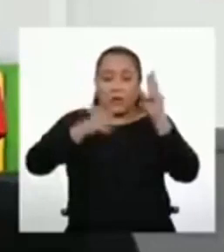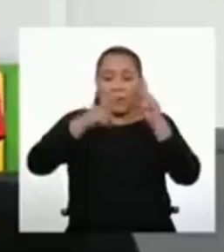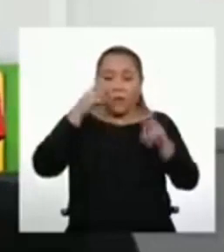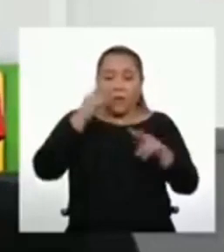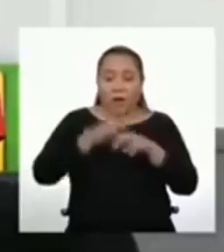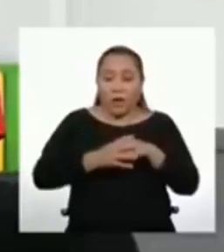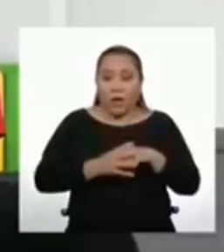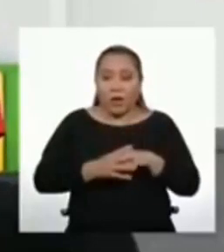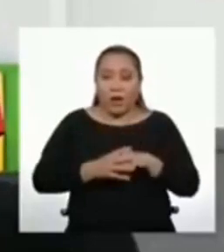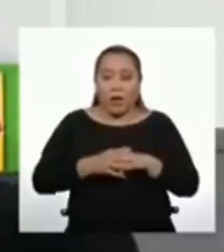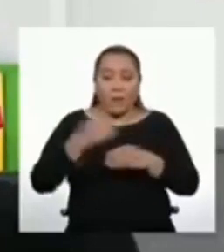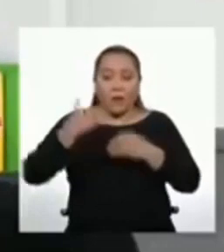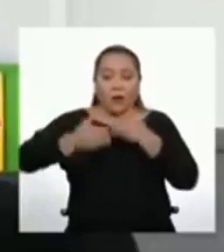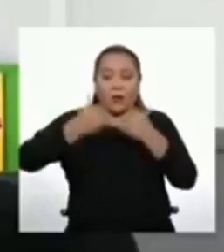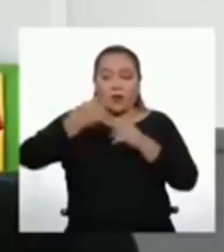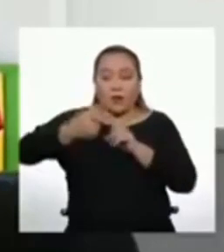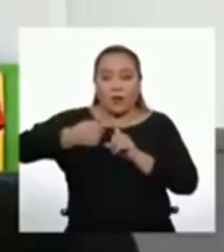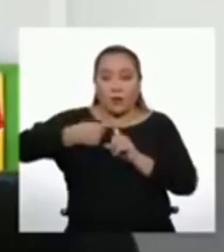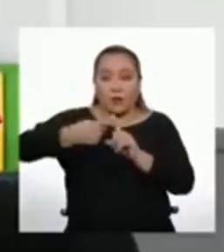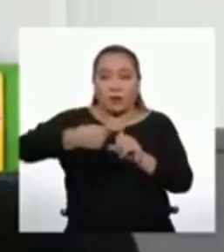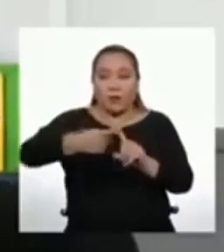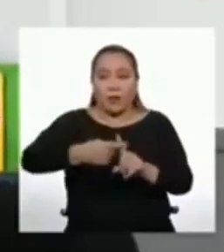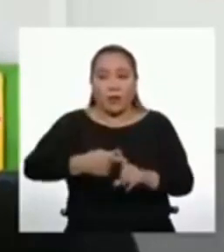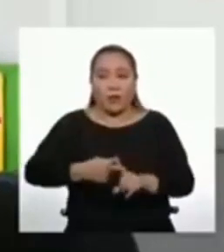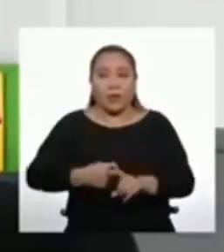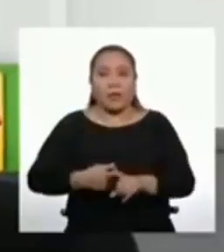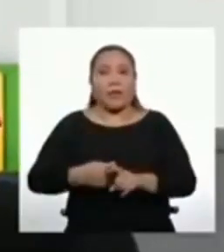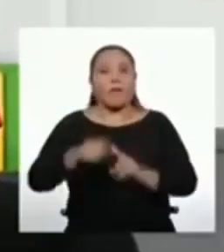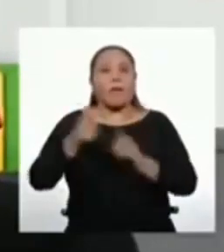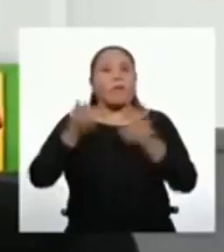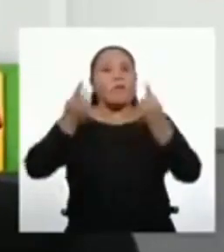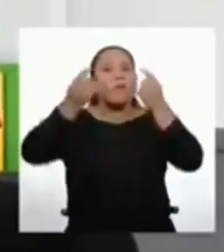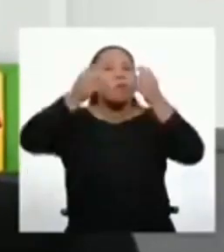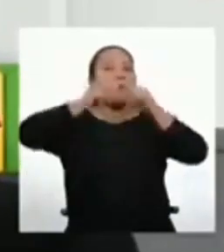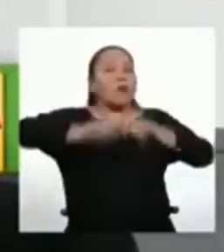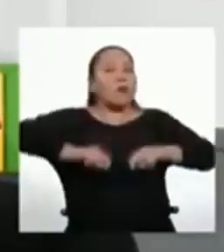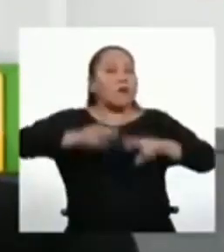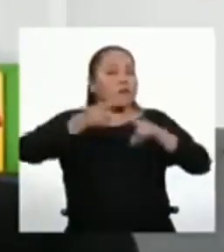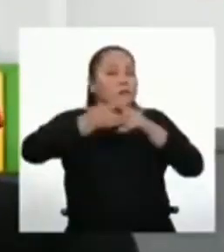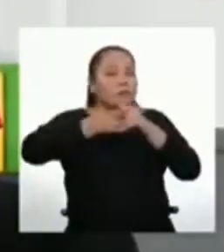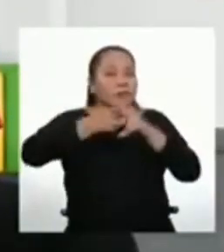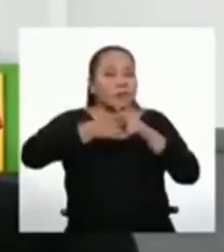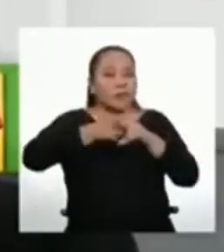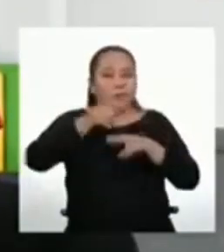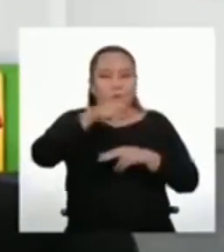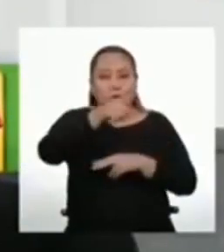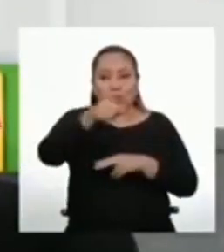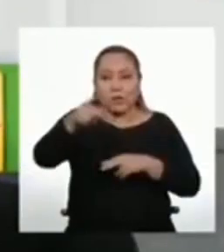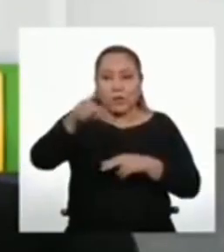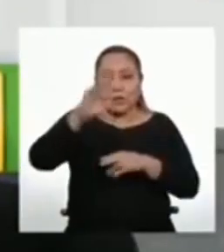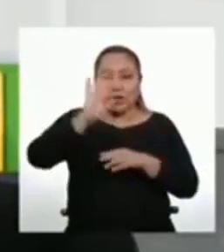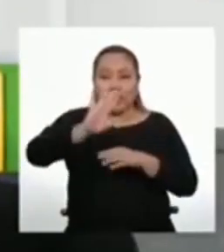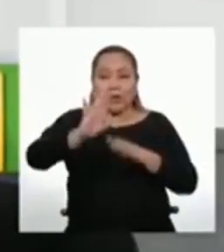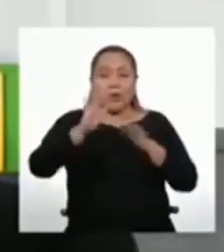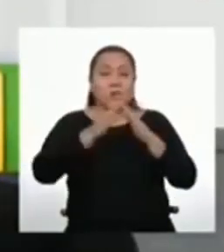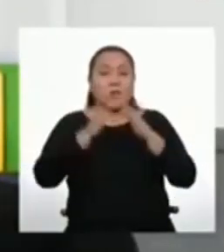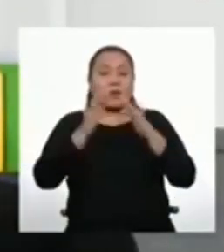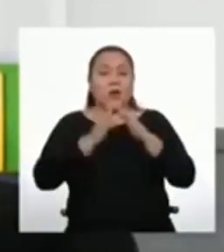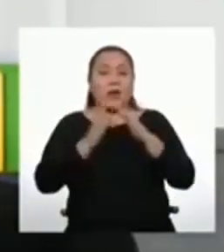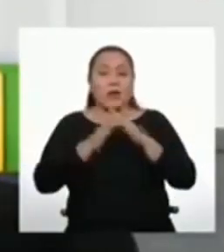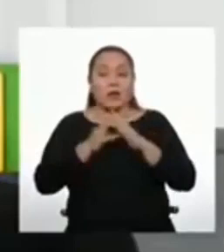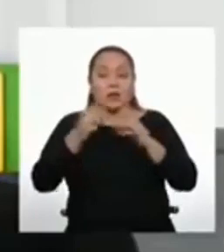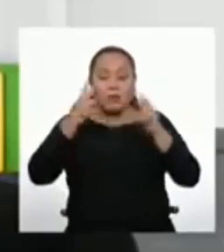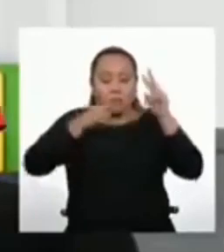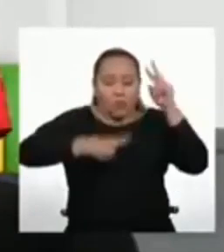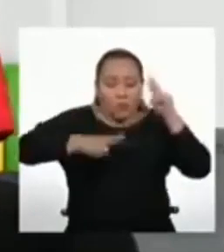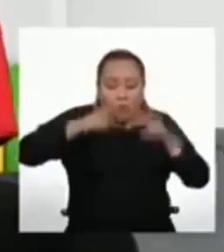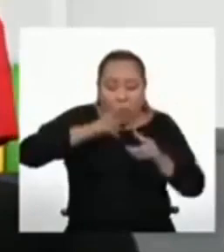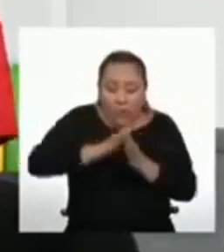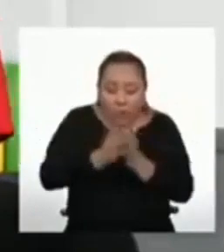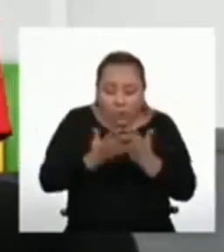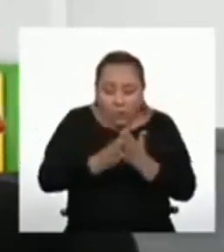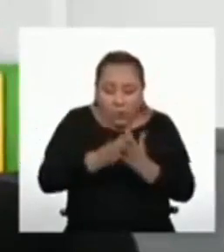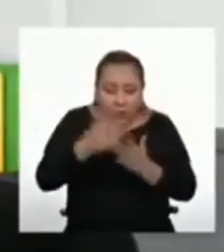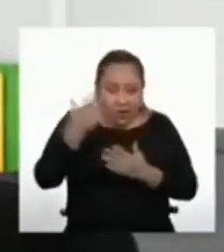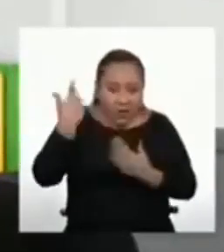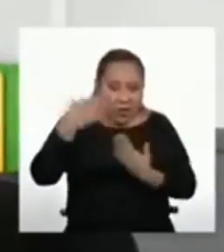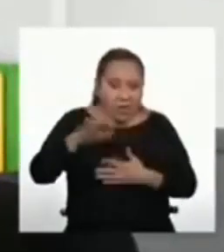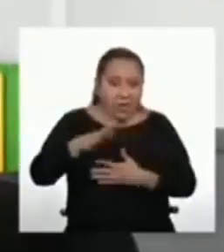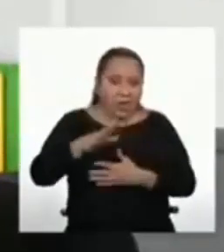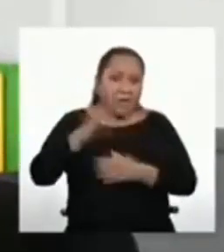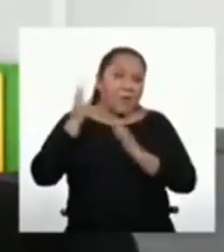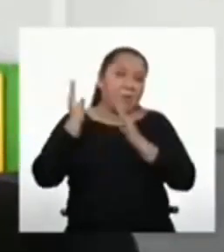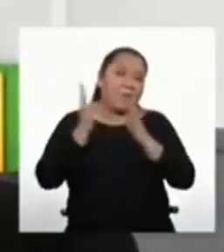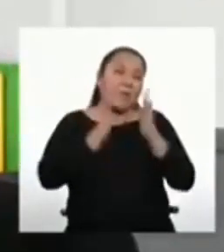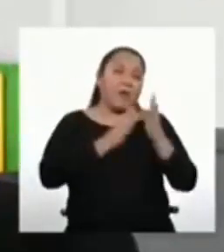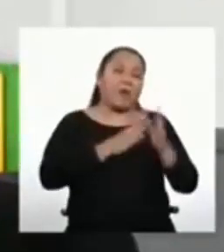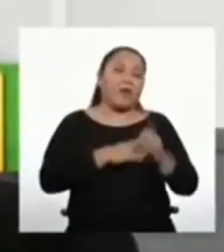y sus fórmulas, vamos a hacer una pequeña pausa. Y ustedes en casa pueden dar una revisada a lo que ya hemos